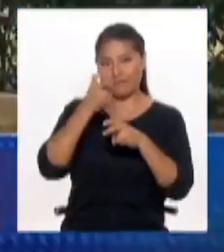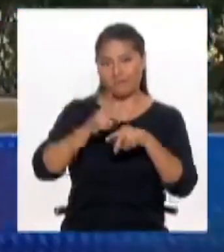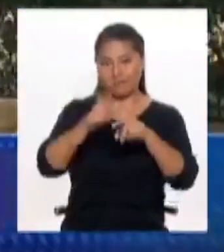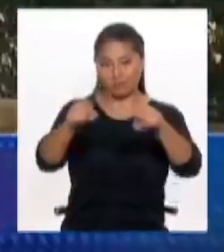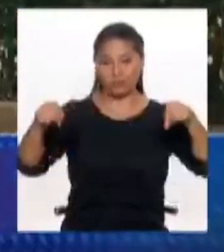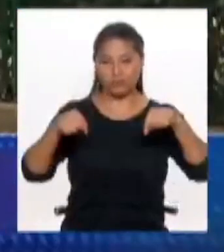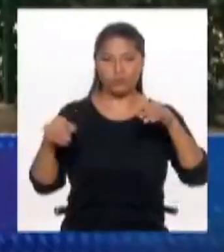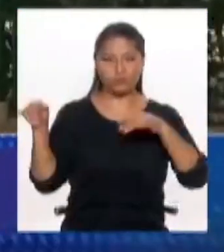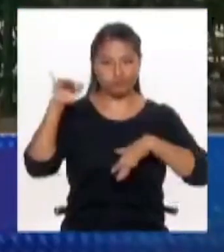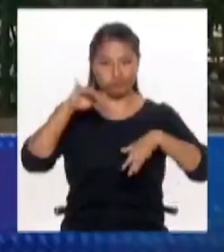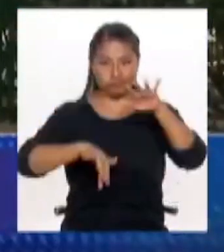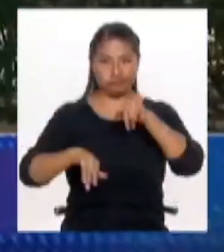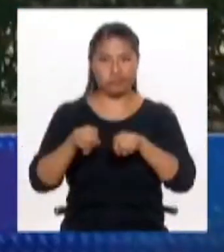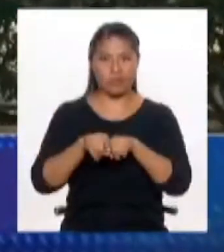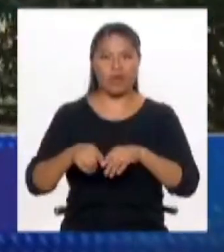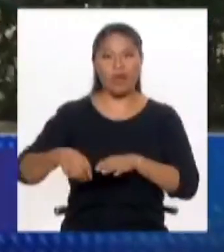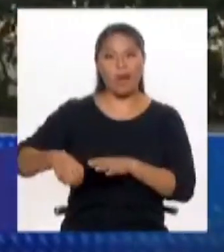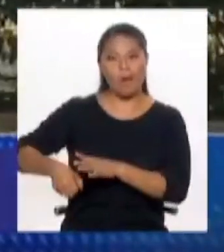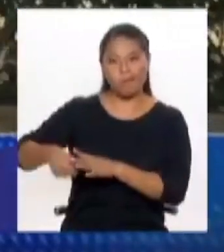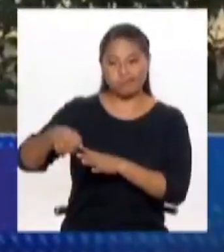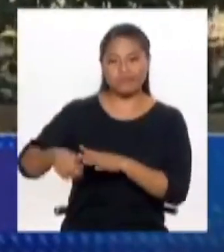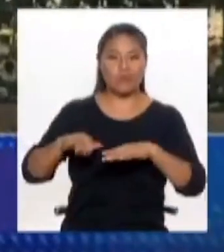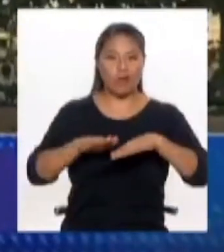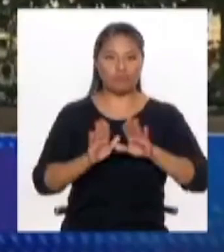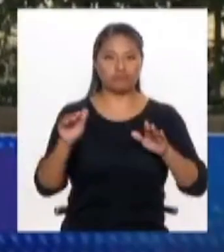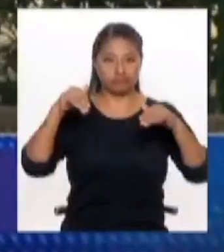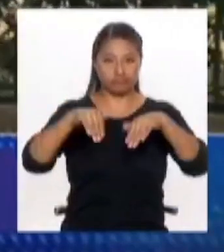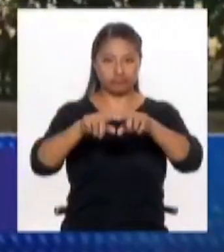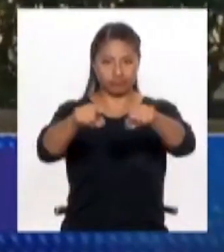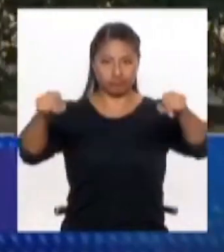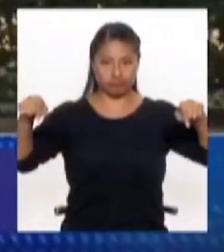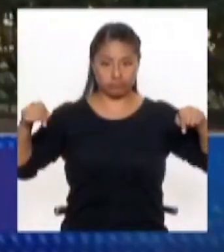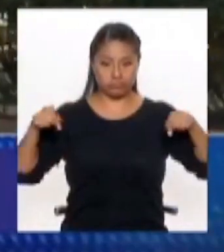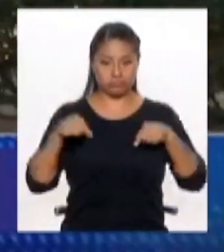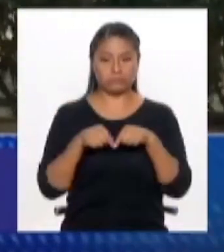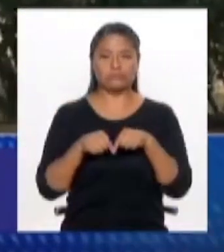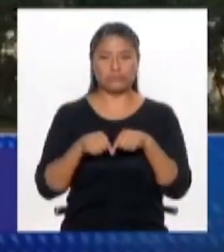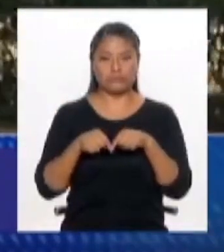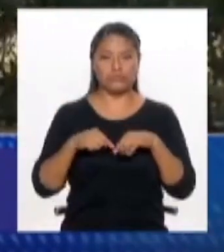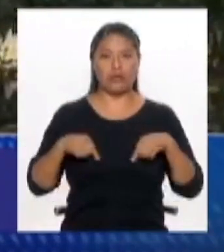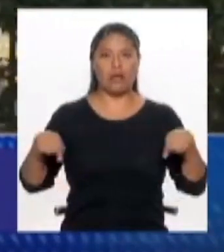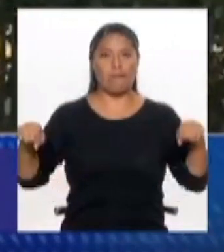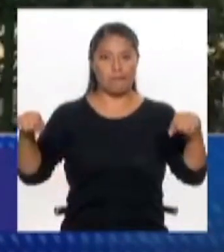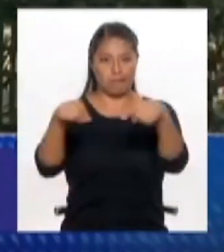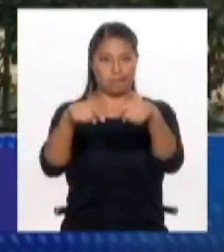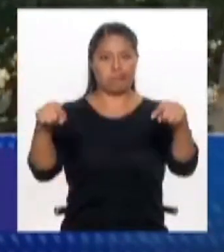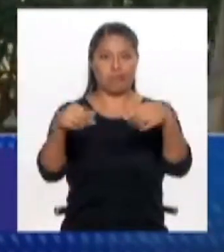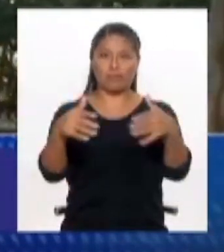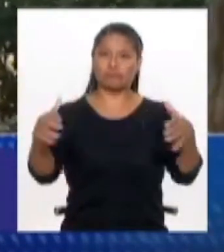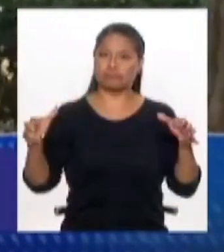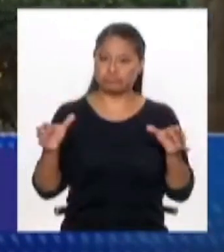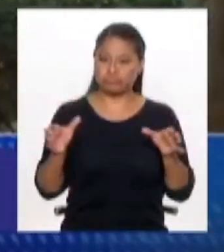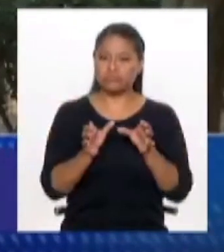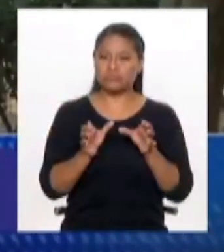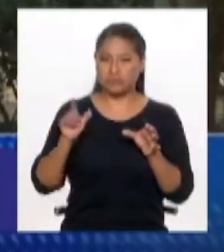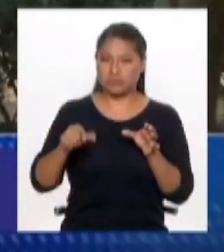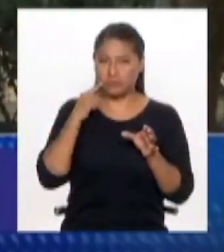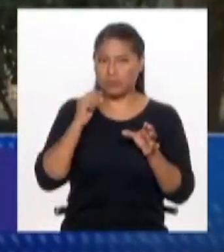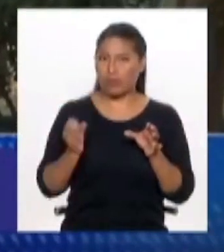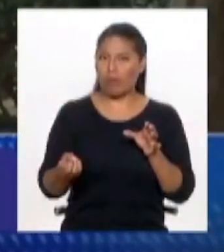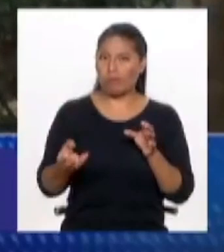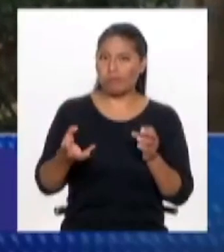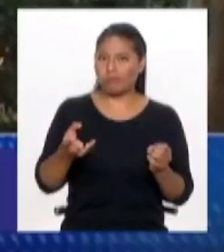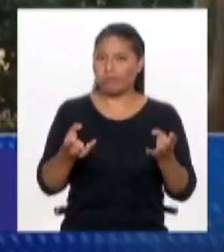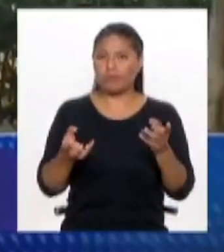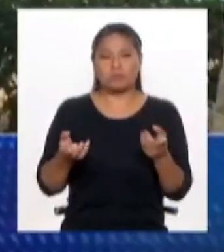sistema de bombeo que la piscina tiene. Es una piscina bastante grande. No sé si eso, yo